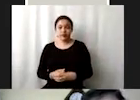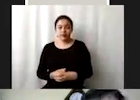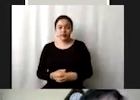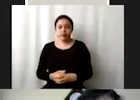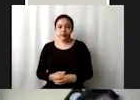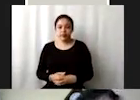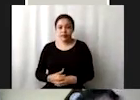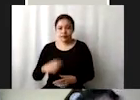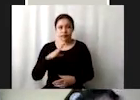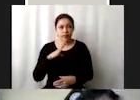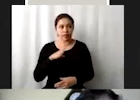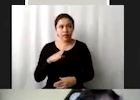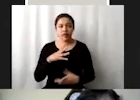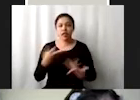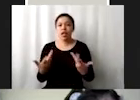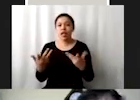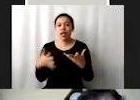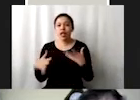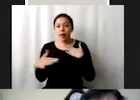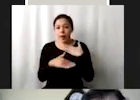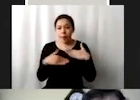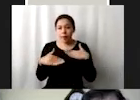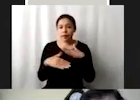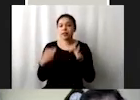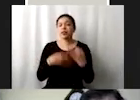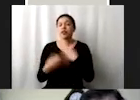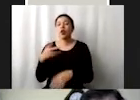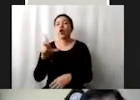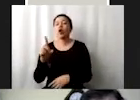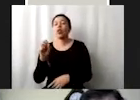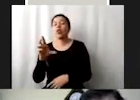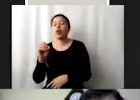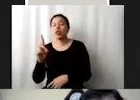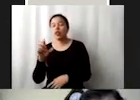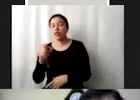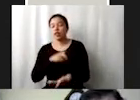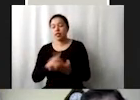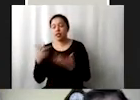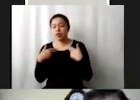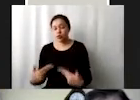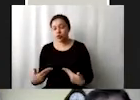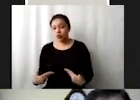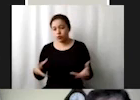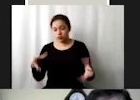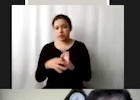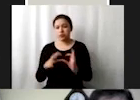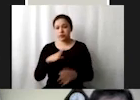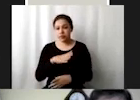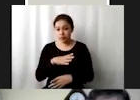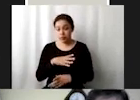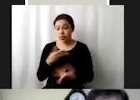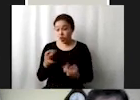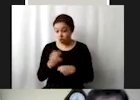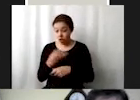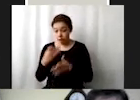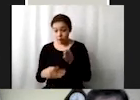cercanía o hay fundamento de todos los ODS con los derechos humanos está pendiente todavía